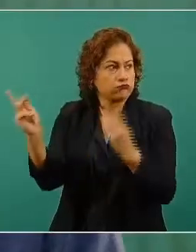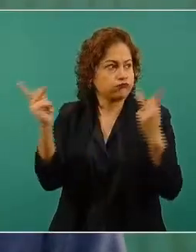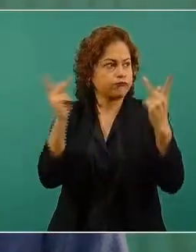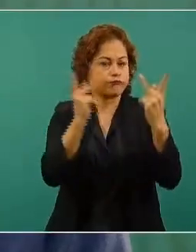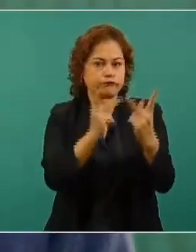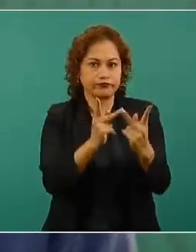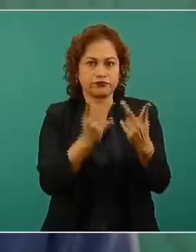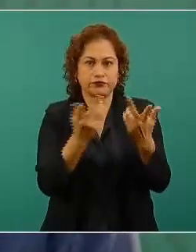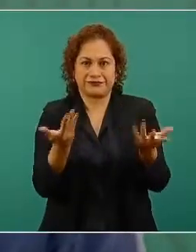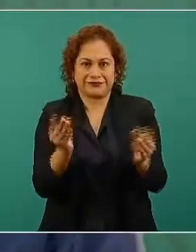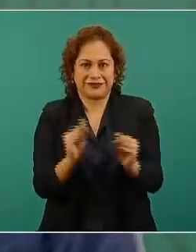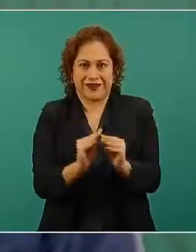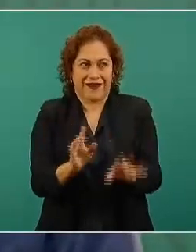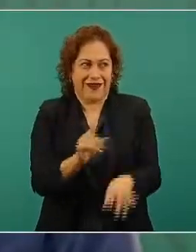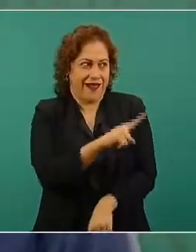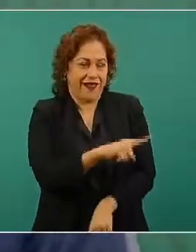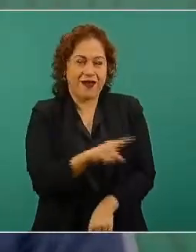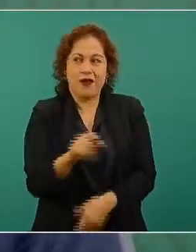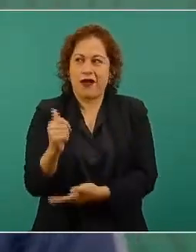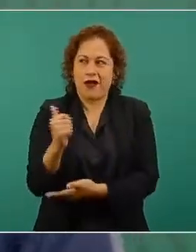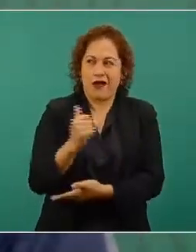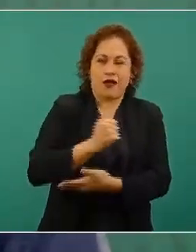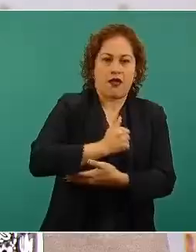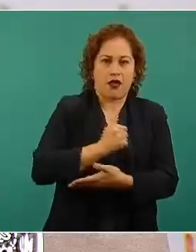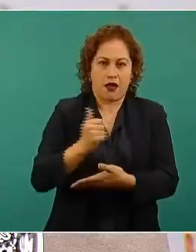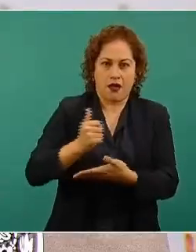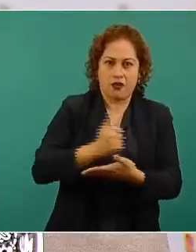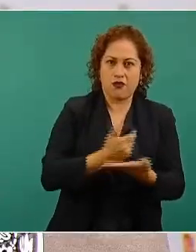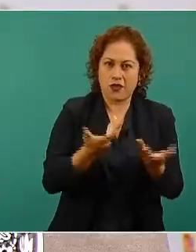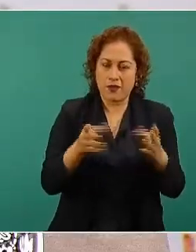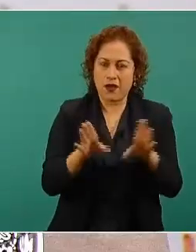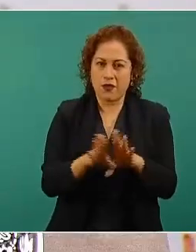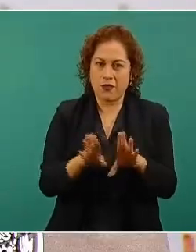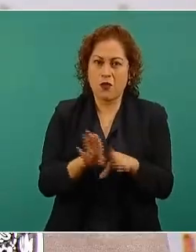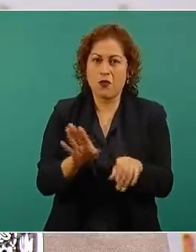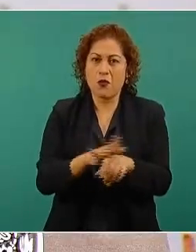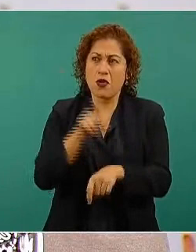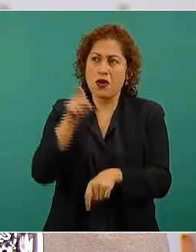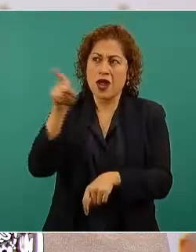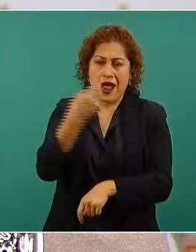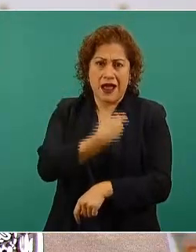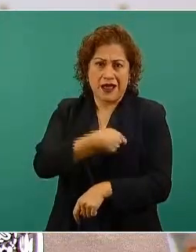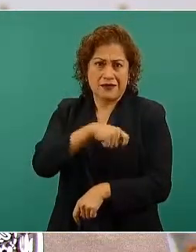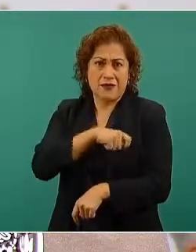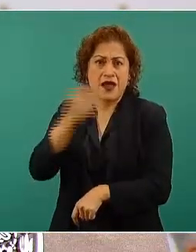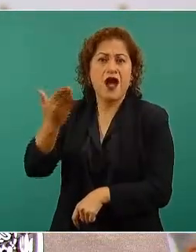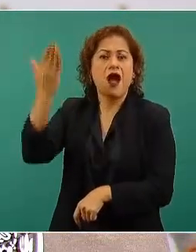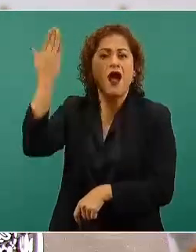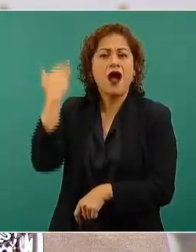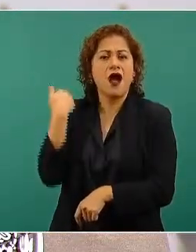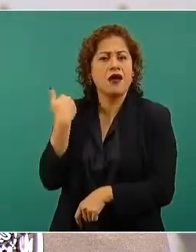venían y hacían lo que les daba la gana, venían a saquear,